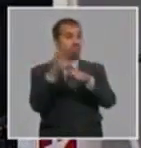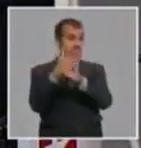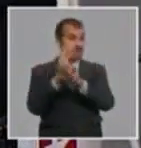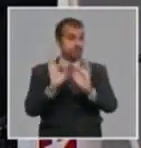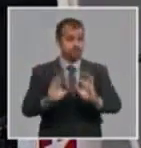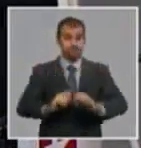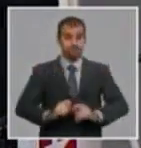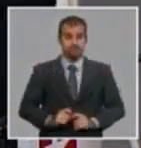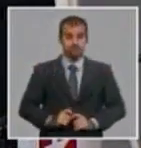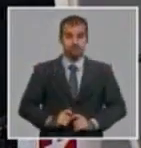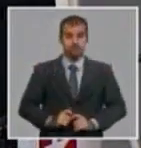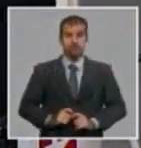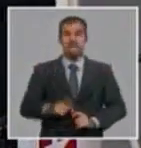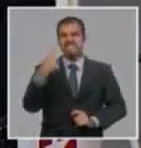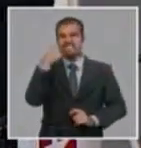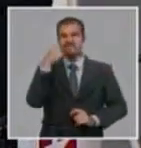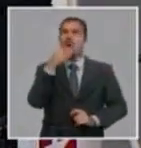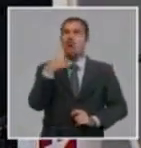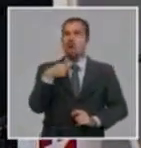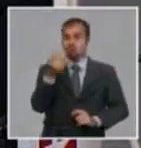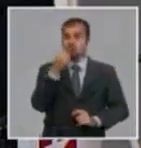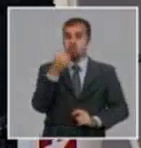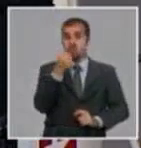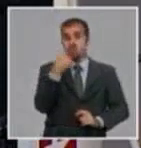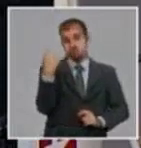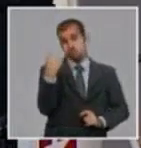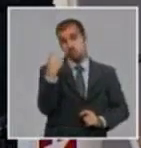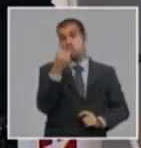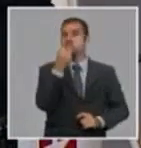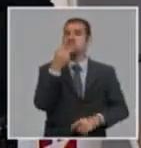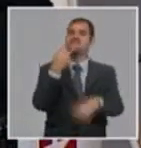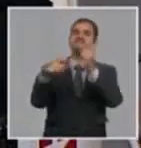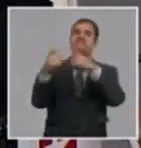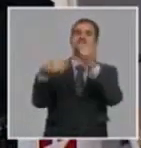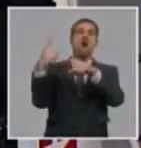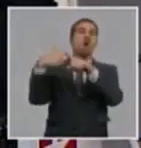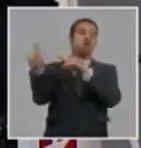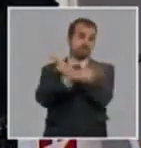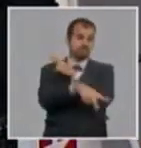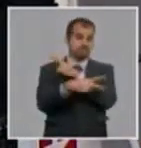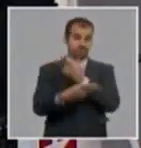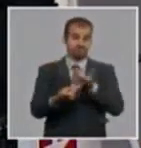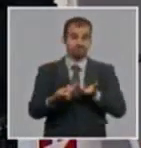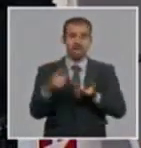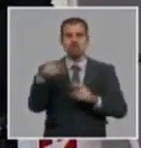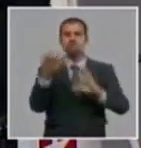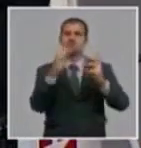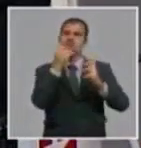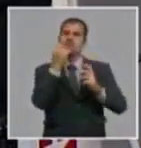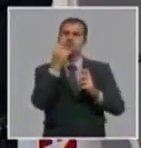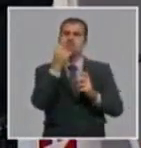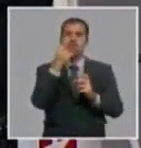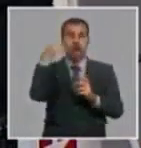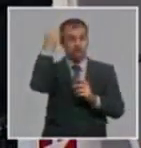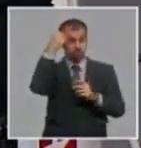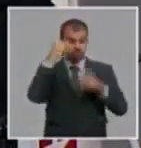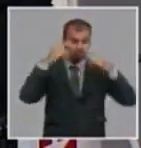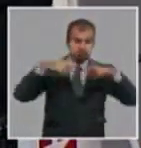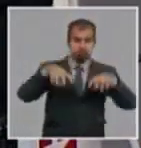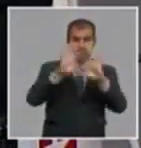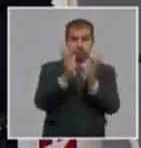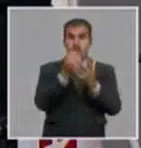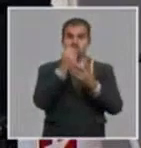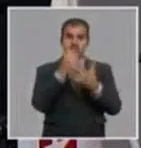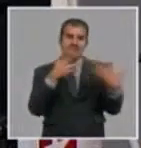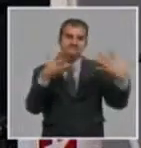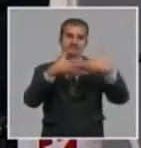tiene un fuerte componente de exportación y constituyen una bella de conexión y alineación del conocimiento con la producción, tanto